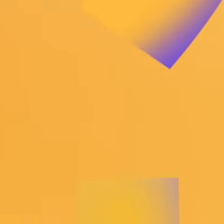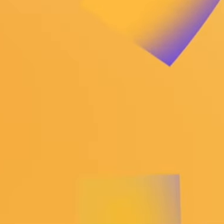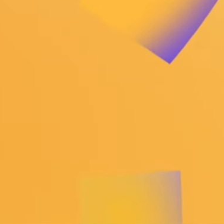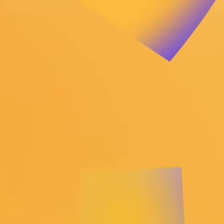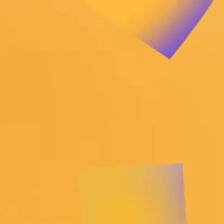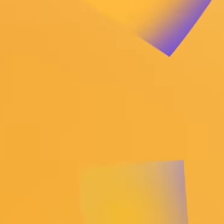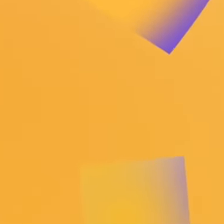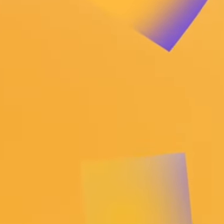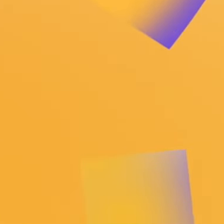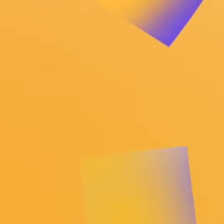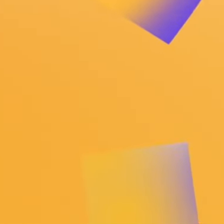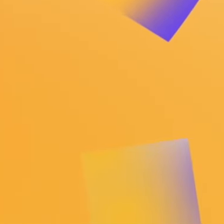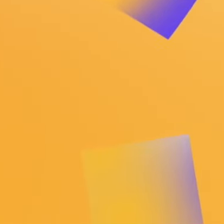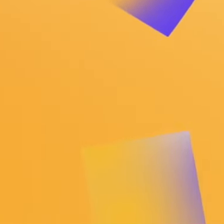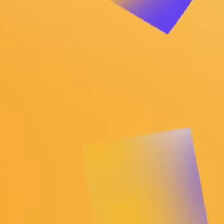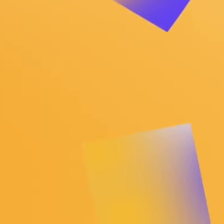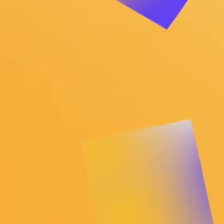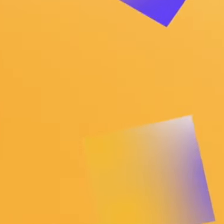You're right.